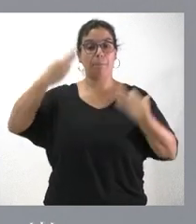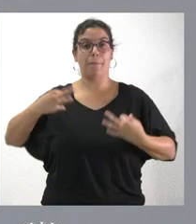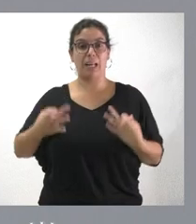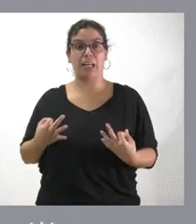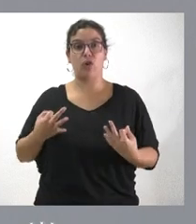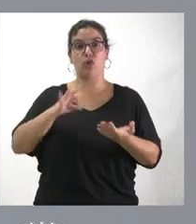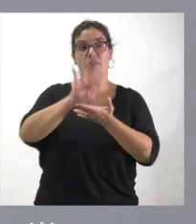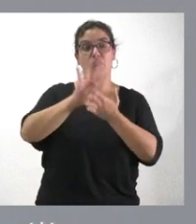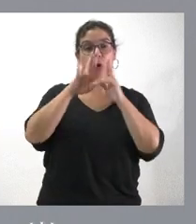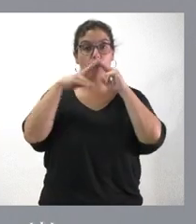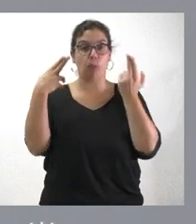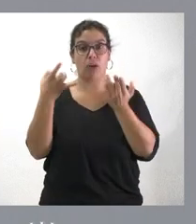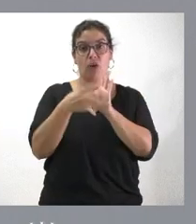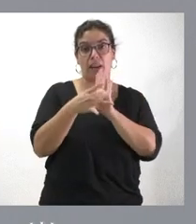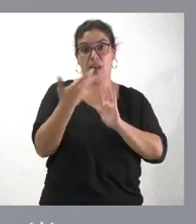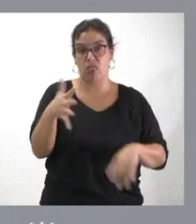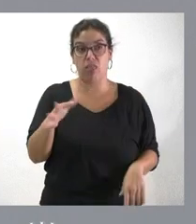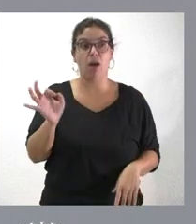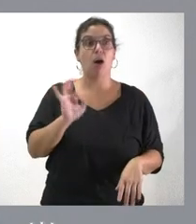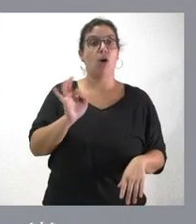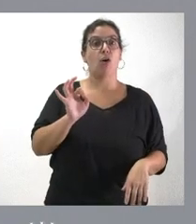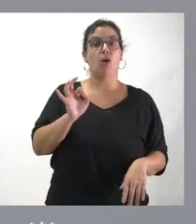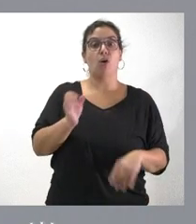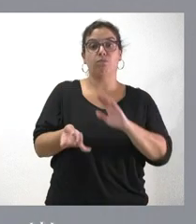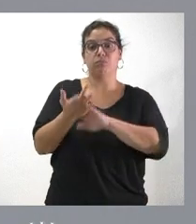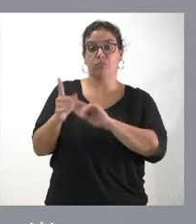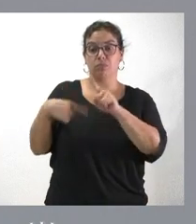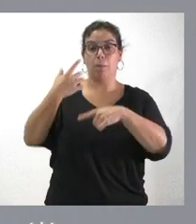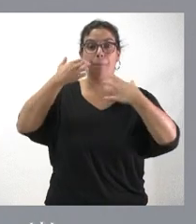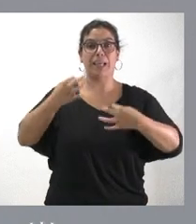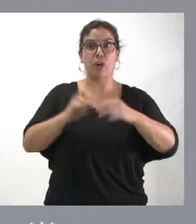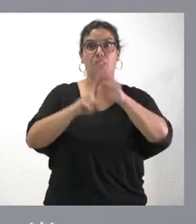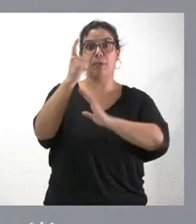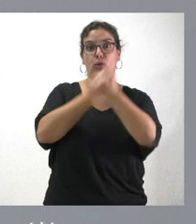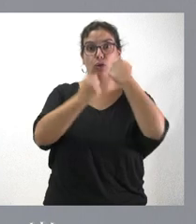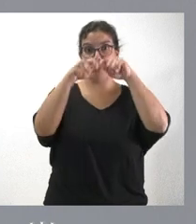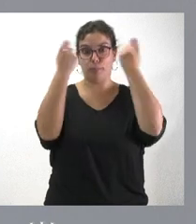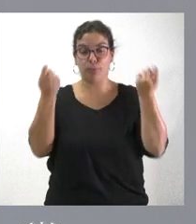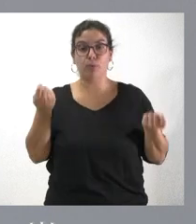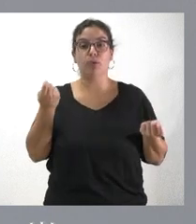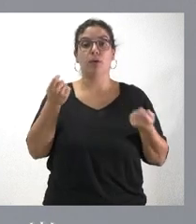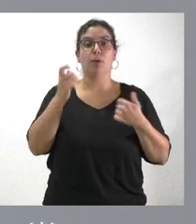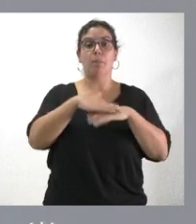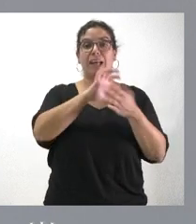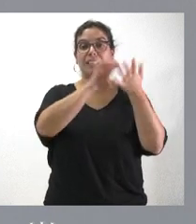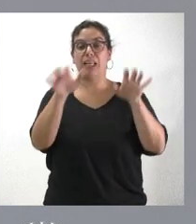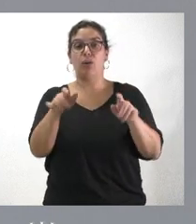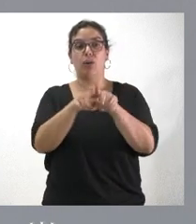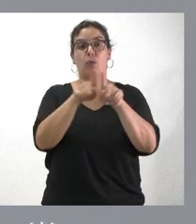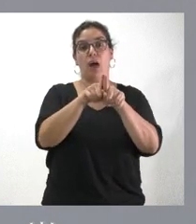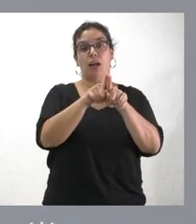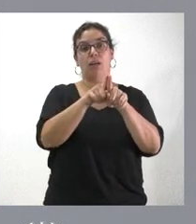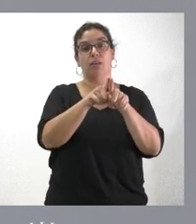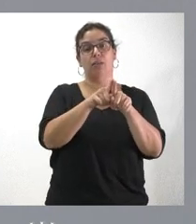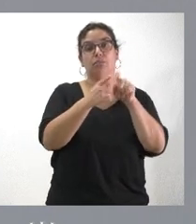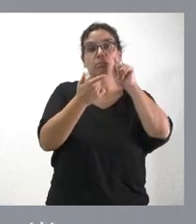públicos o generar actividades que pongan en riesgo el crecimiento económico y que Castilla y León esté en las posiciones de cabeza